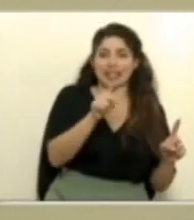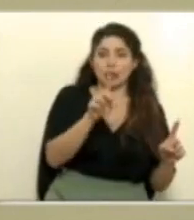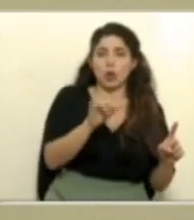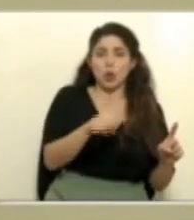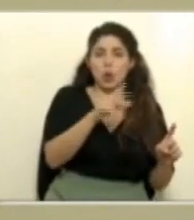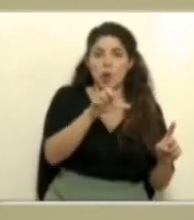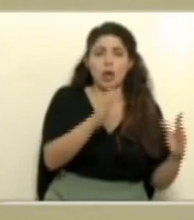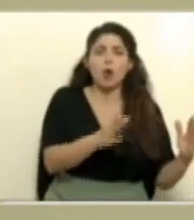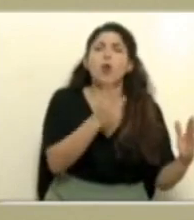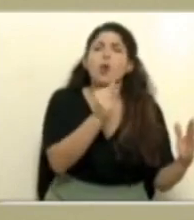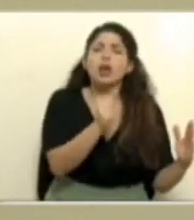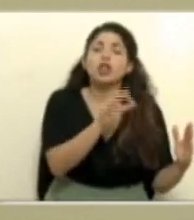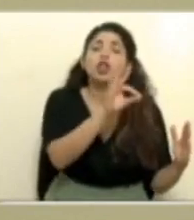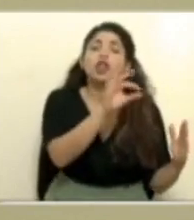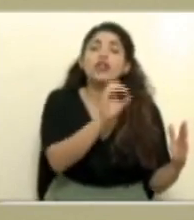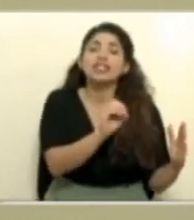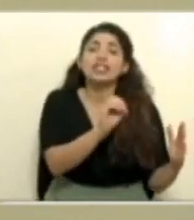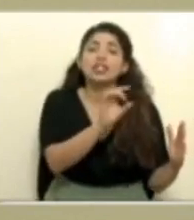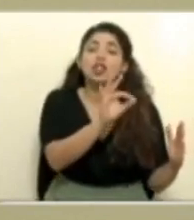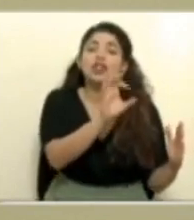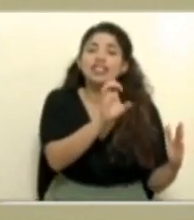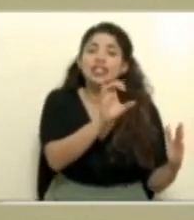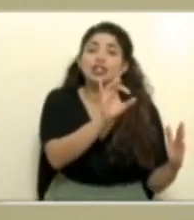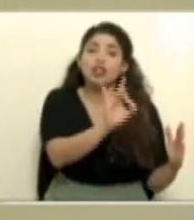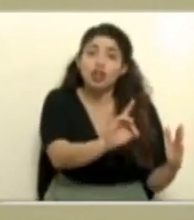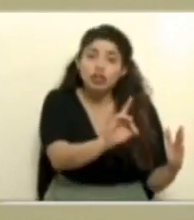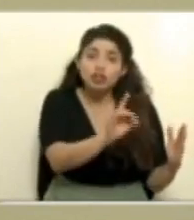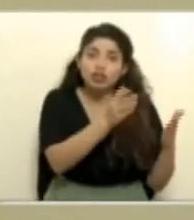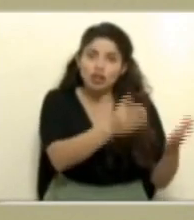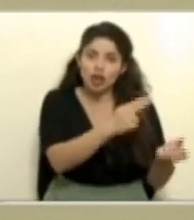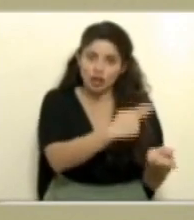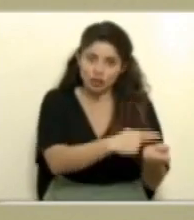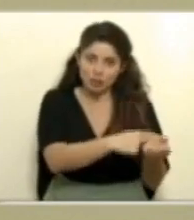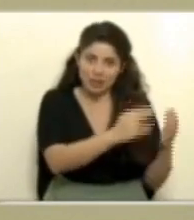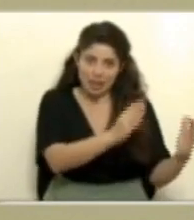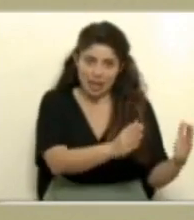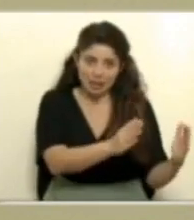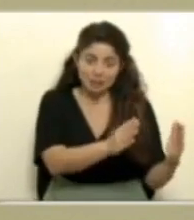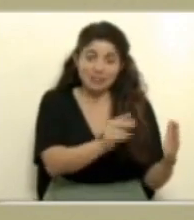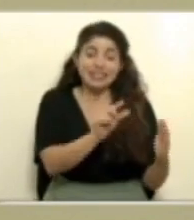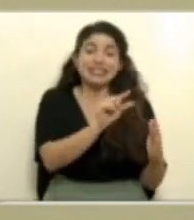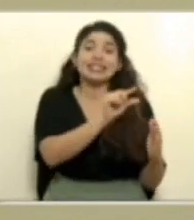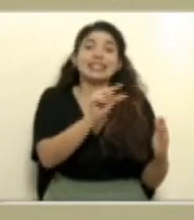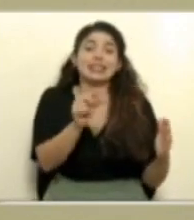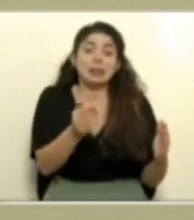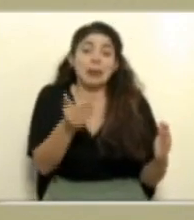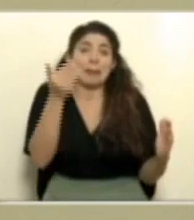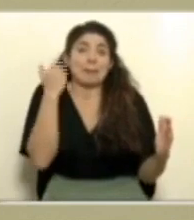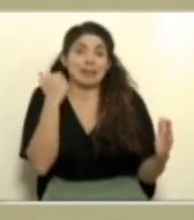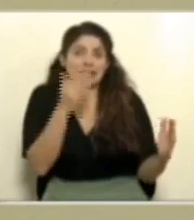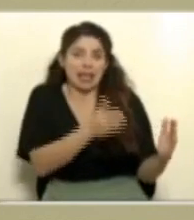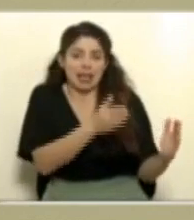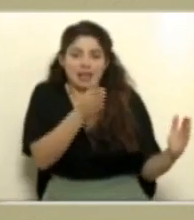fue de 908. En la semana anterior, o sea la que cerramos